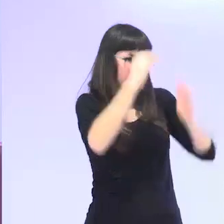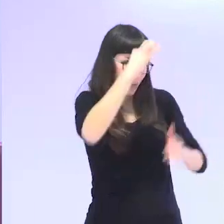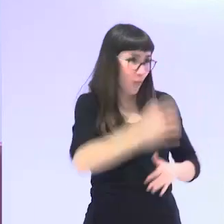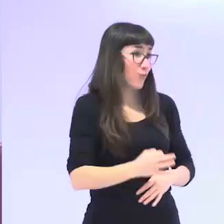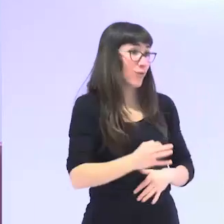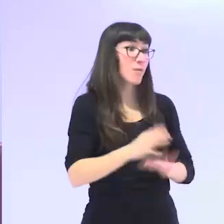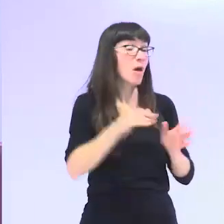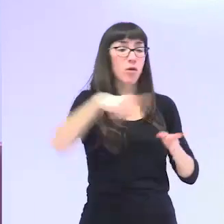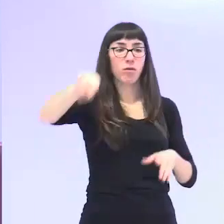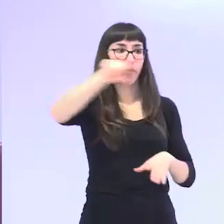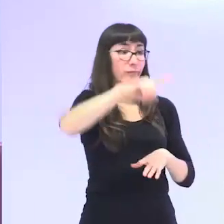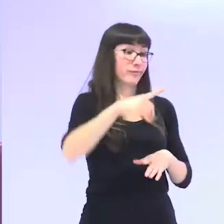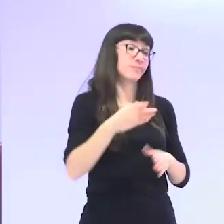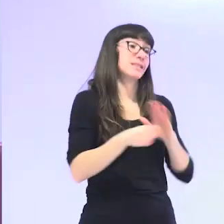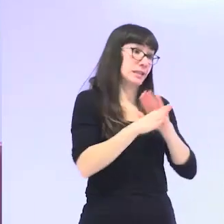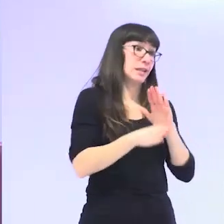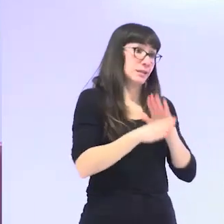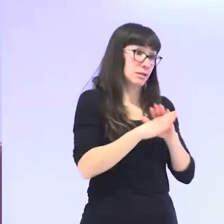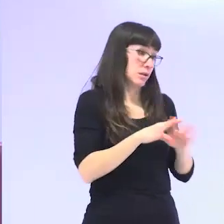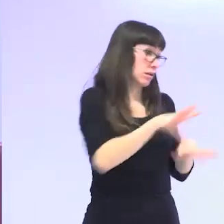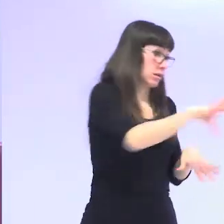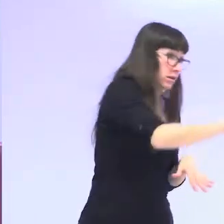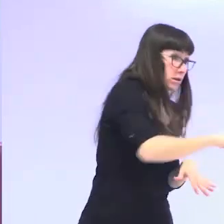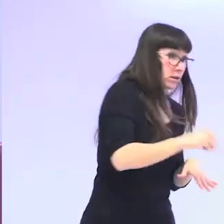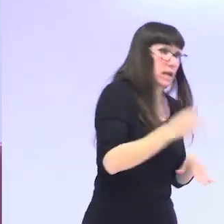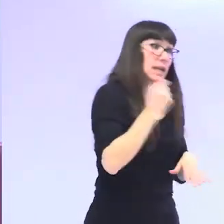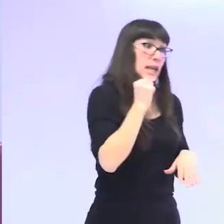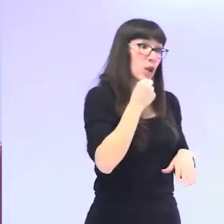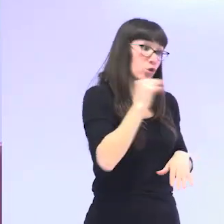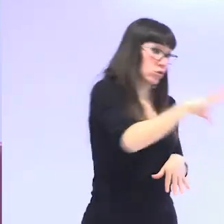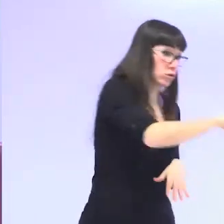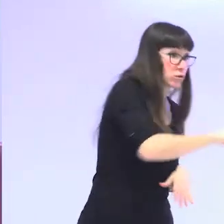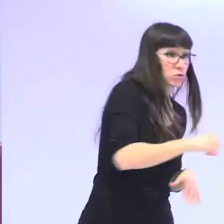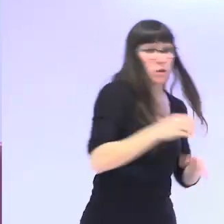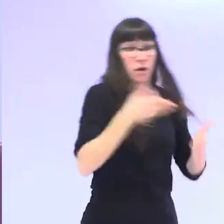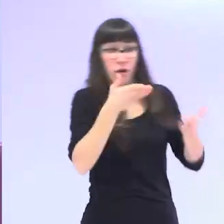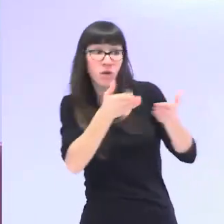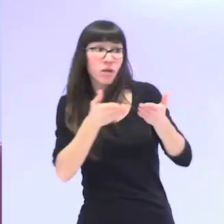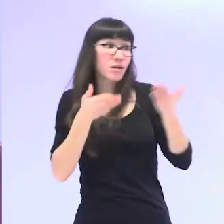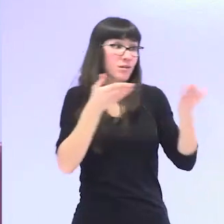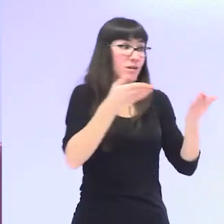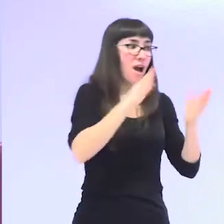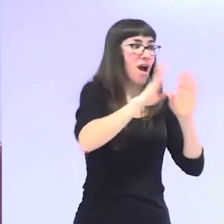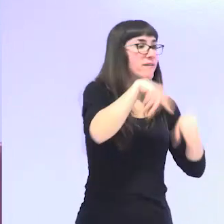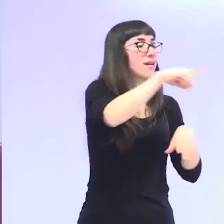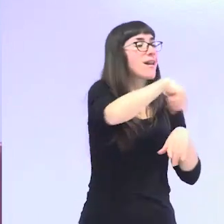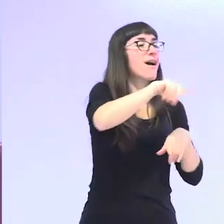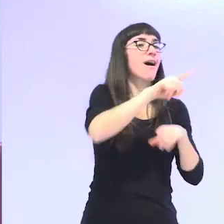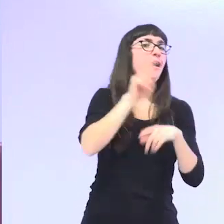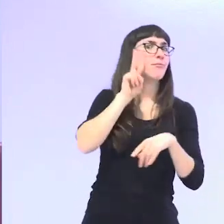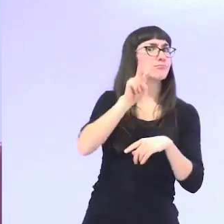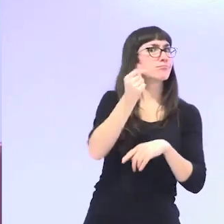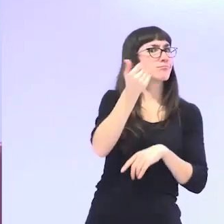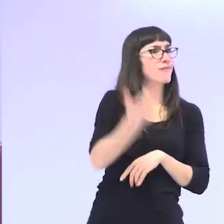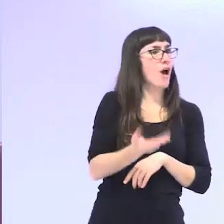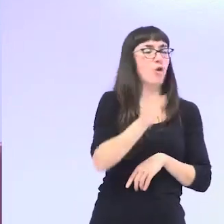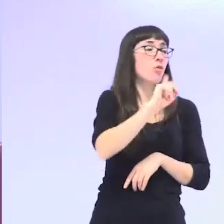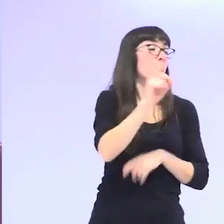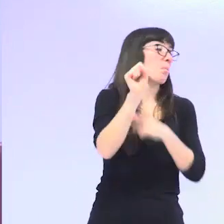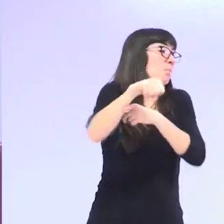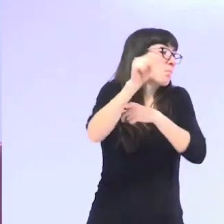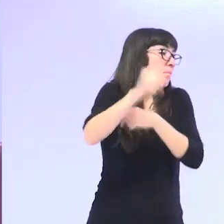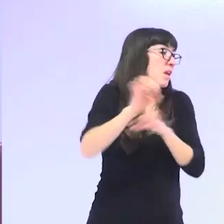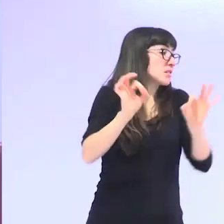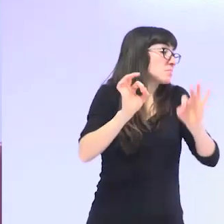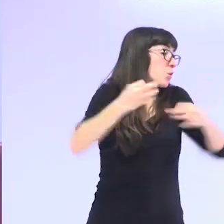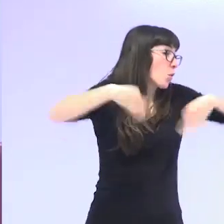siendo un gran estado del bienestar pues evidentemente no se visibiliza el valor que tiene y yo siempre he dicho y al feminismo sobre